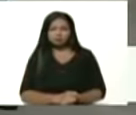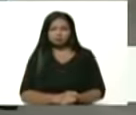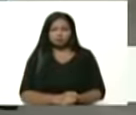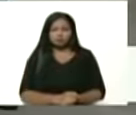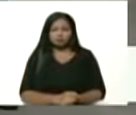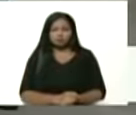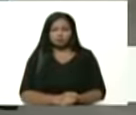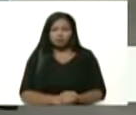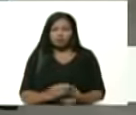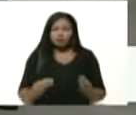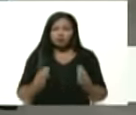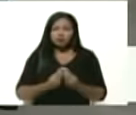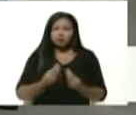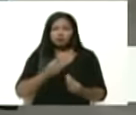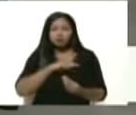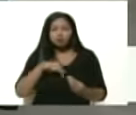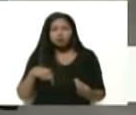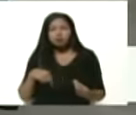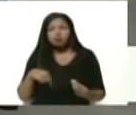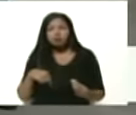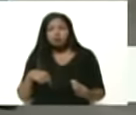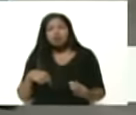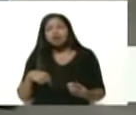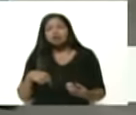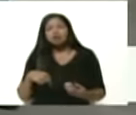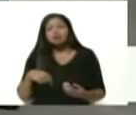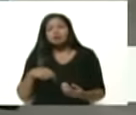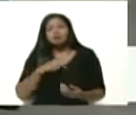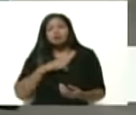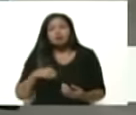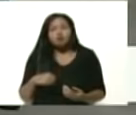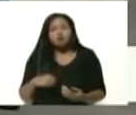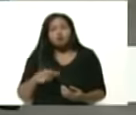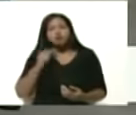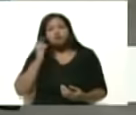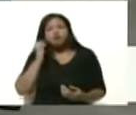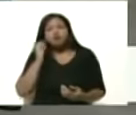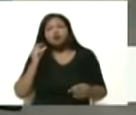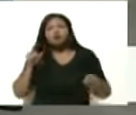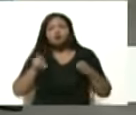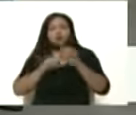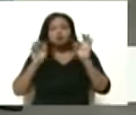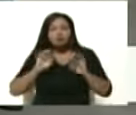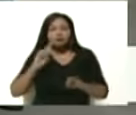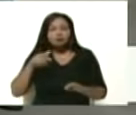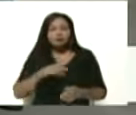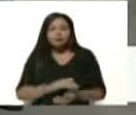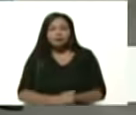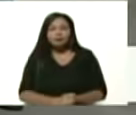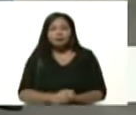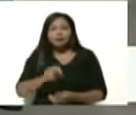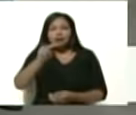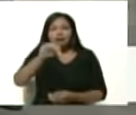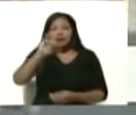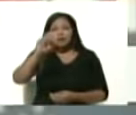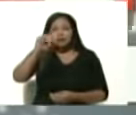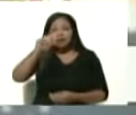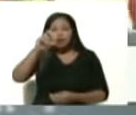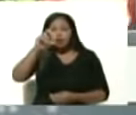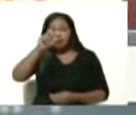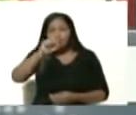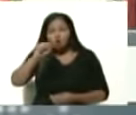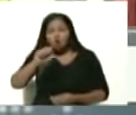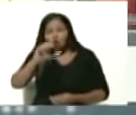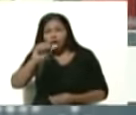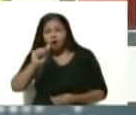está con nosotros también la gerenta, mujer, patriota, Ninoska, La Concha, está también presidente,